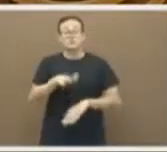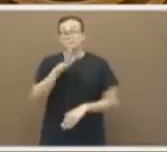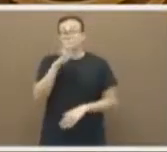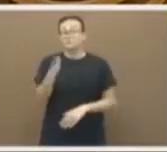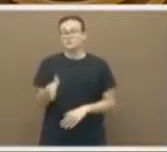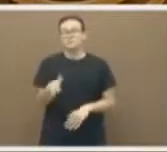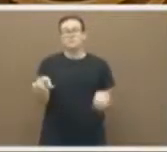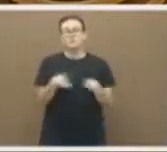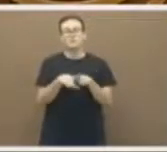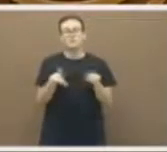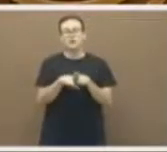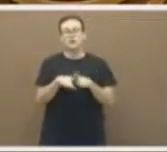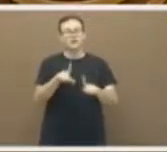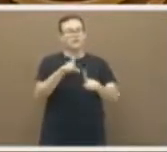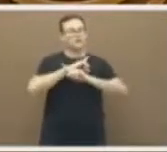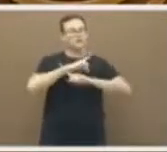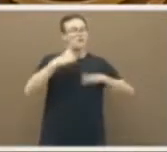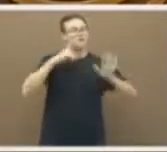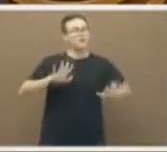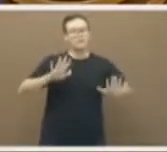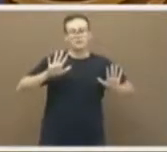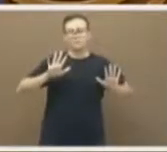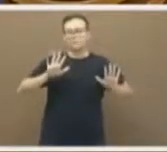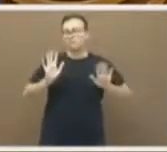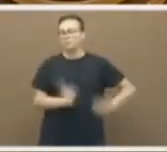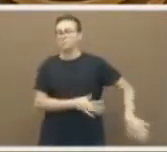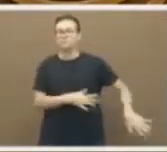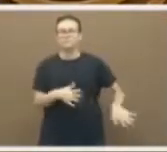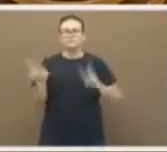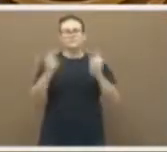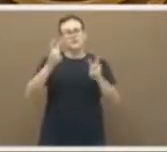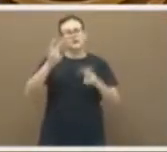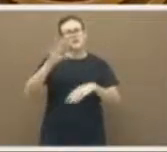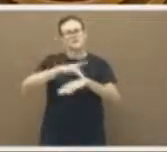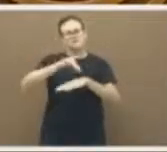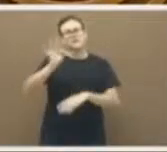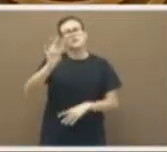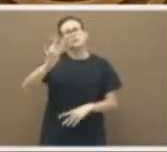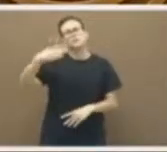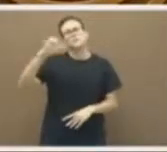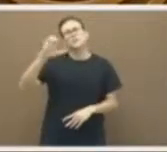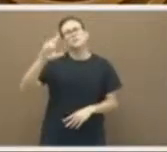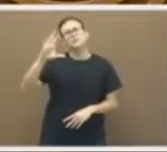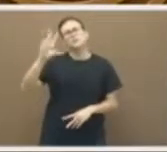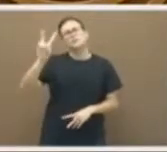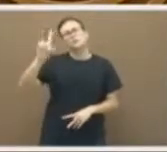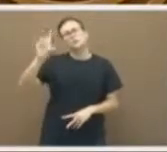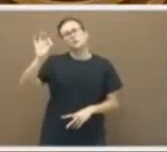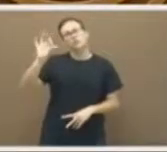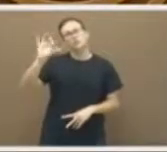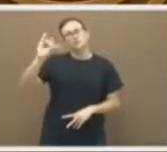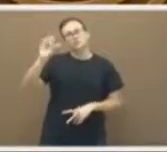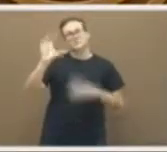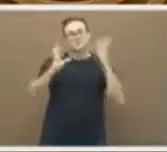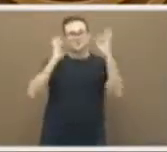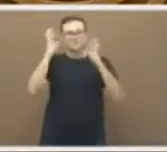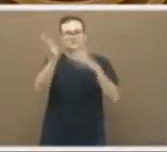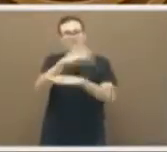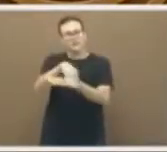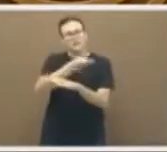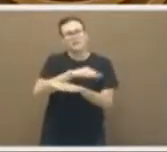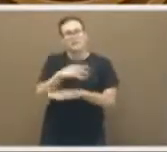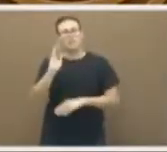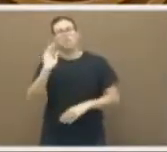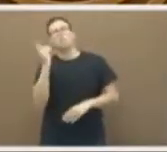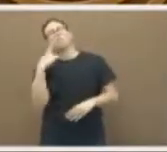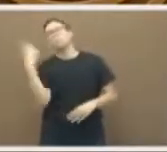con prevalencias del 12 y del 14% de tuberculosis en la caballa ganadera de Extremadura. Yo no voy a pasar como un irresponsable al futuro, ¿eh?